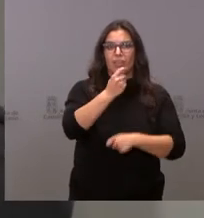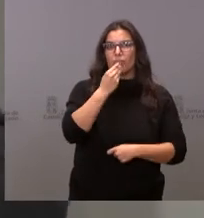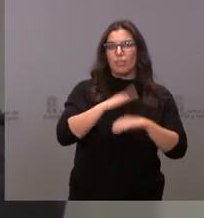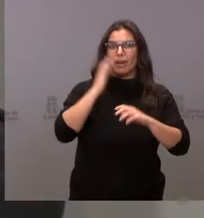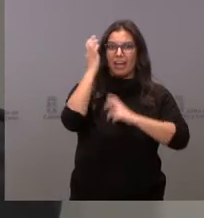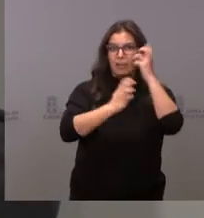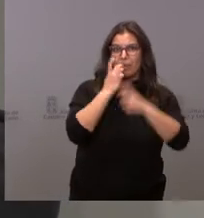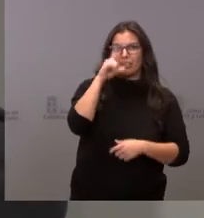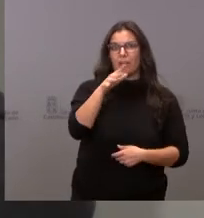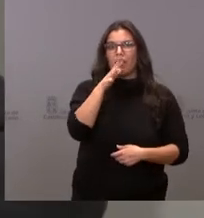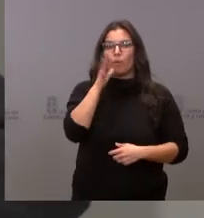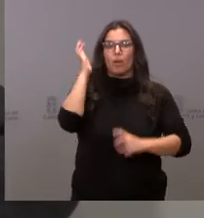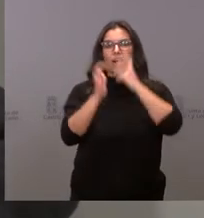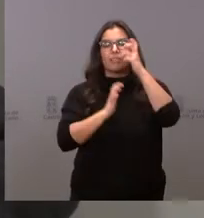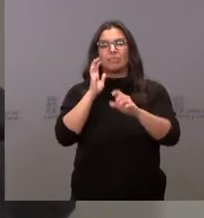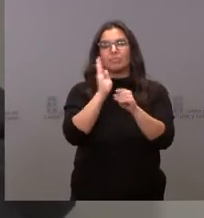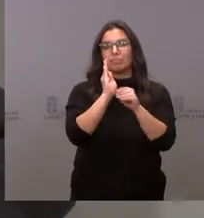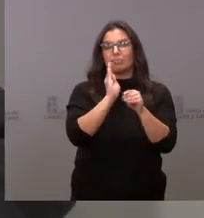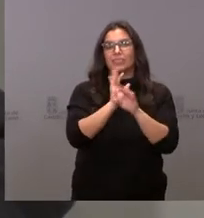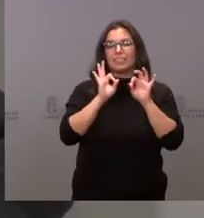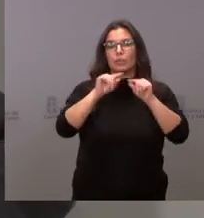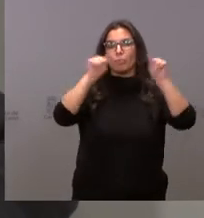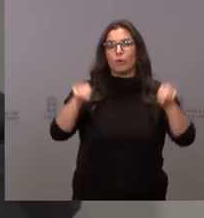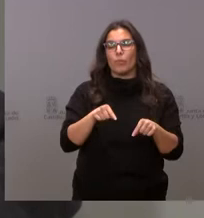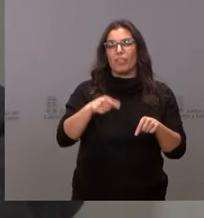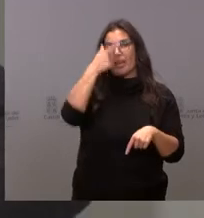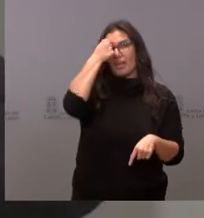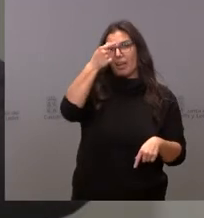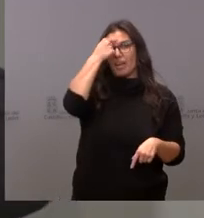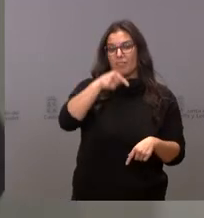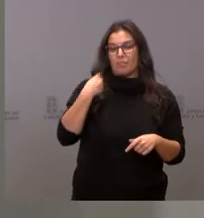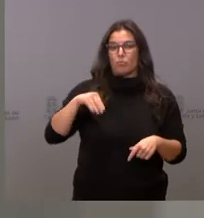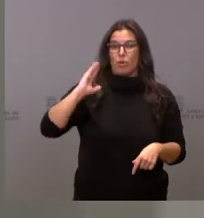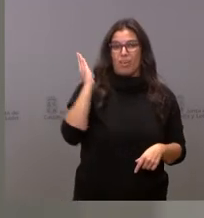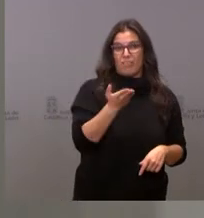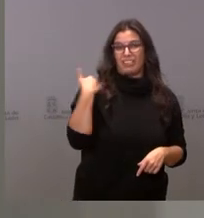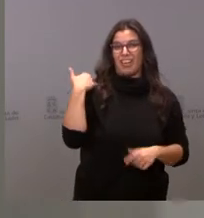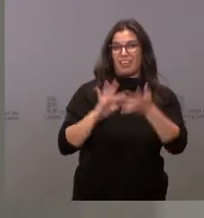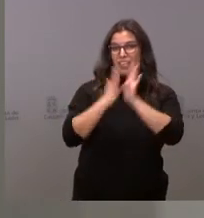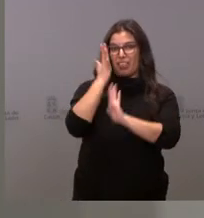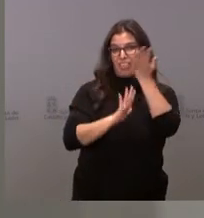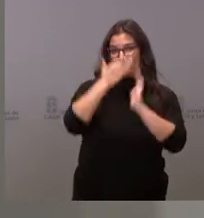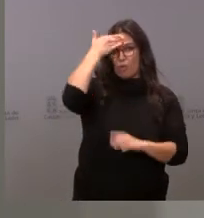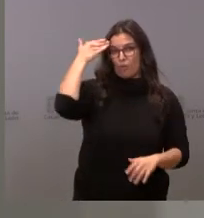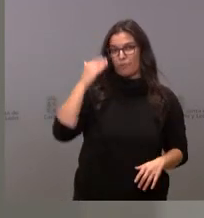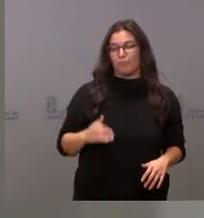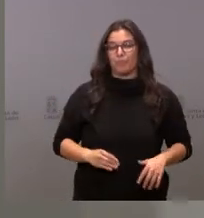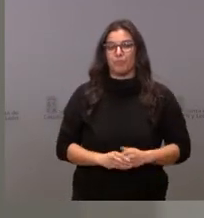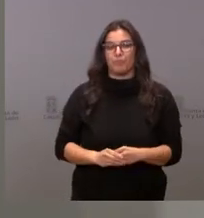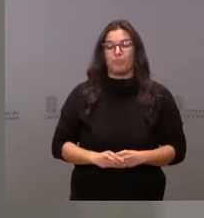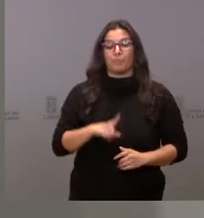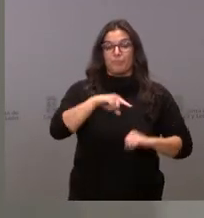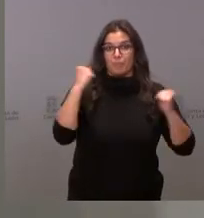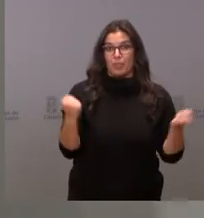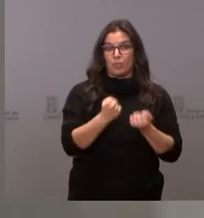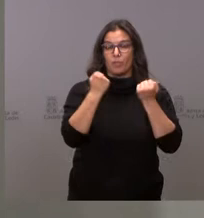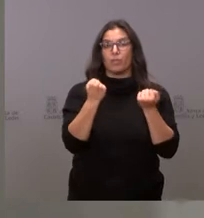del ganado de las explotaciones ganaderas de la provincia de Ávila afectadas por el incendio. Estas actuaciones,